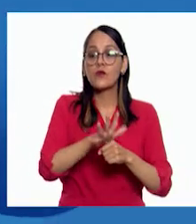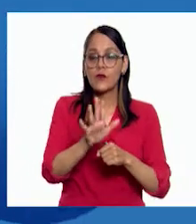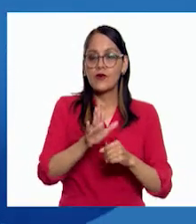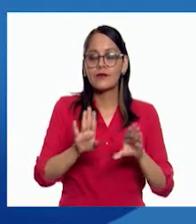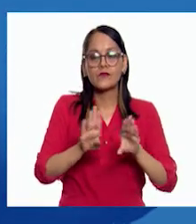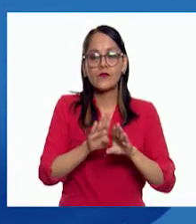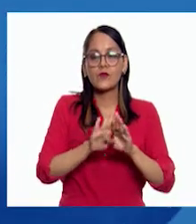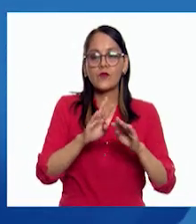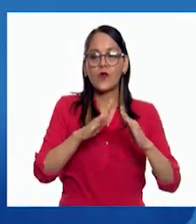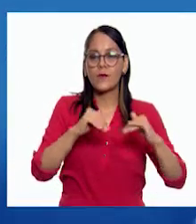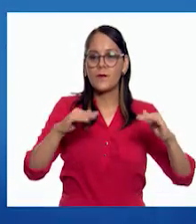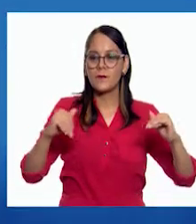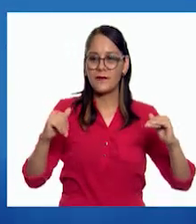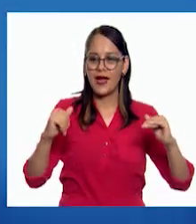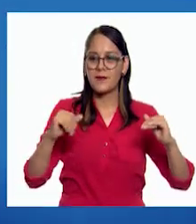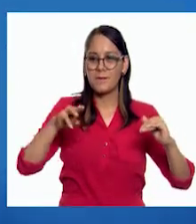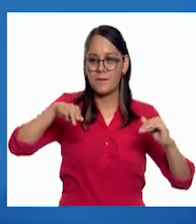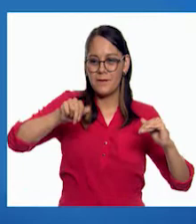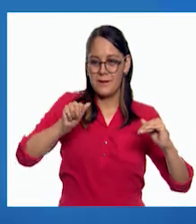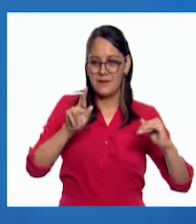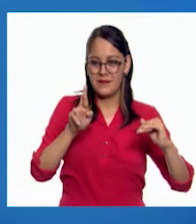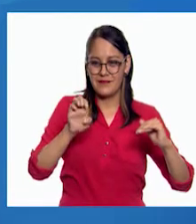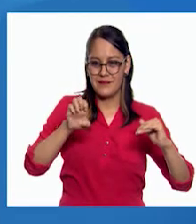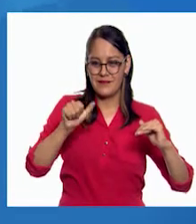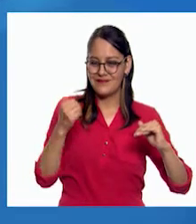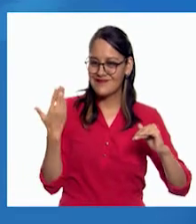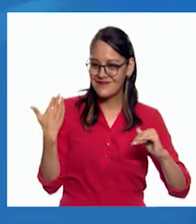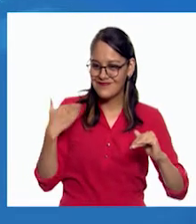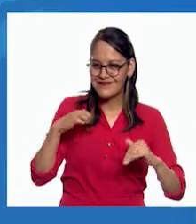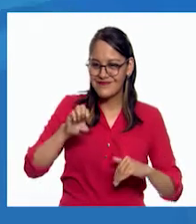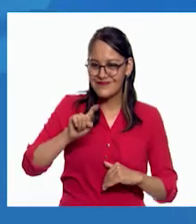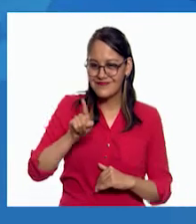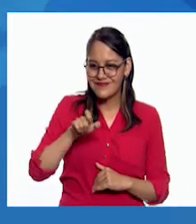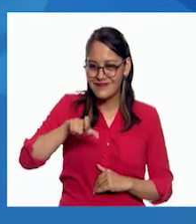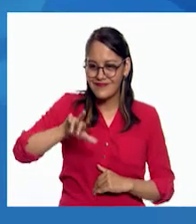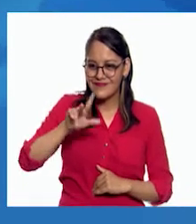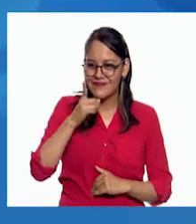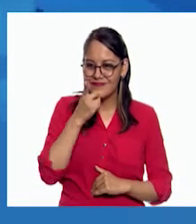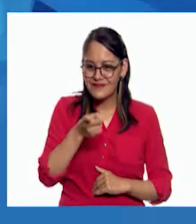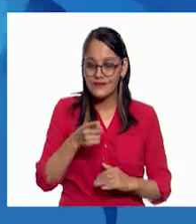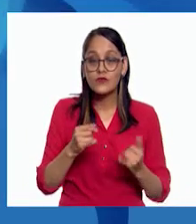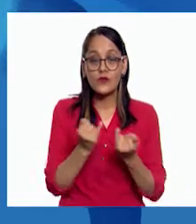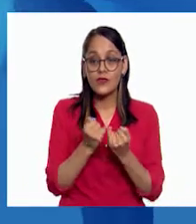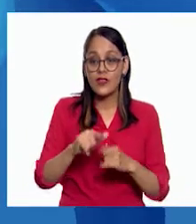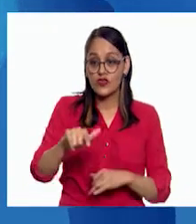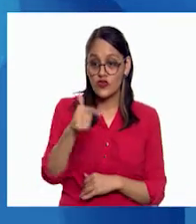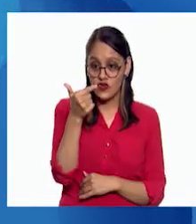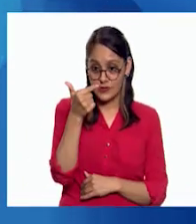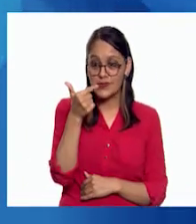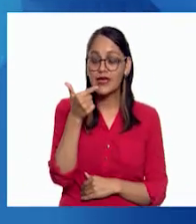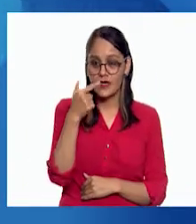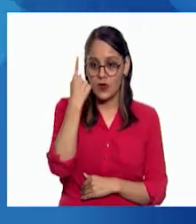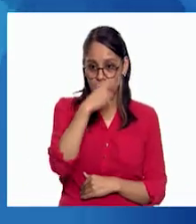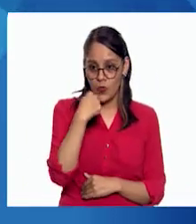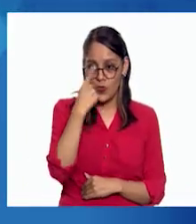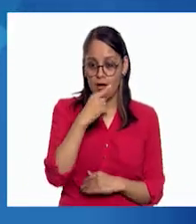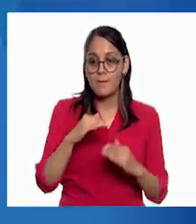de los océanos llamado mareas. que acabas de mencionar, maestro Ezequiel. Cada 12 horas, el agua del mar baja,